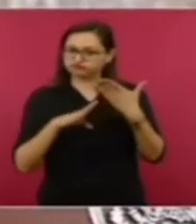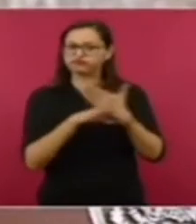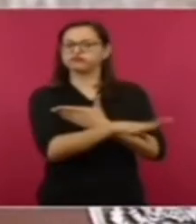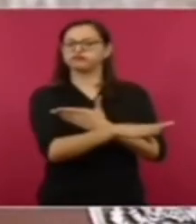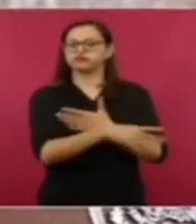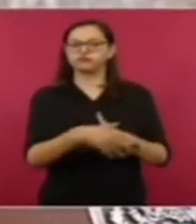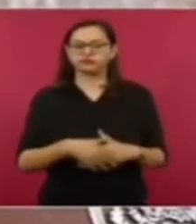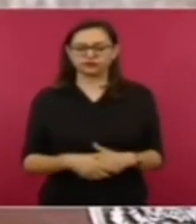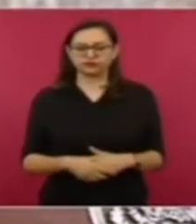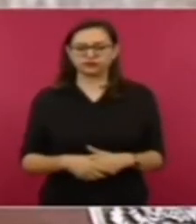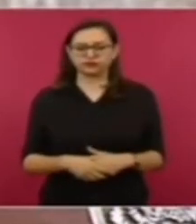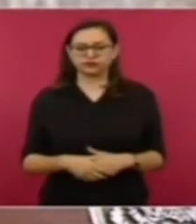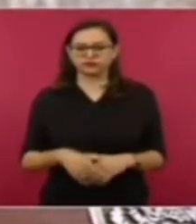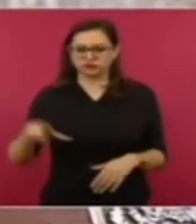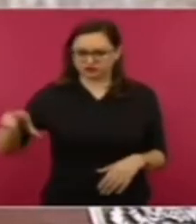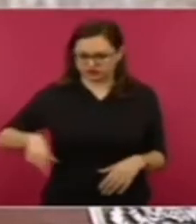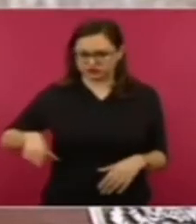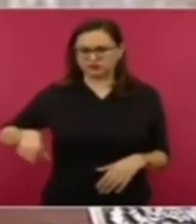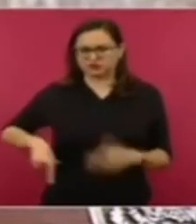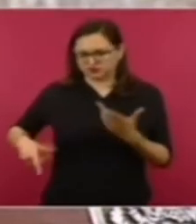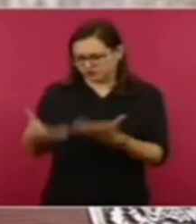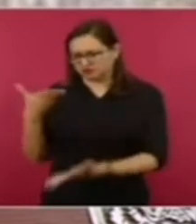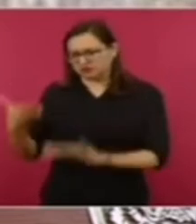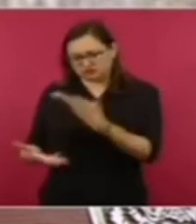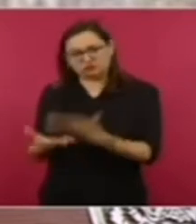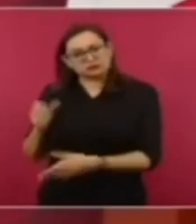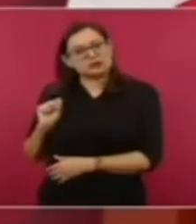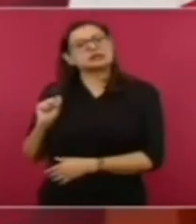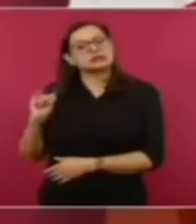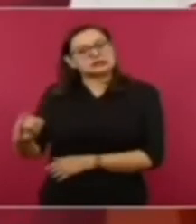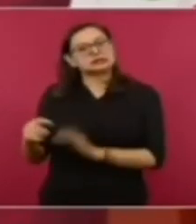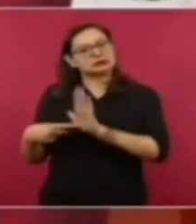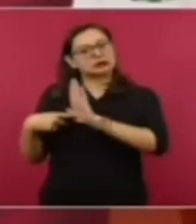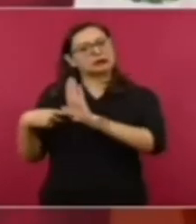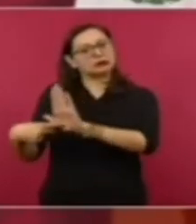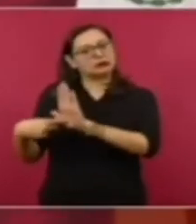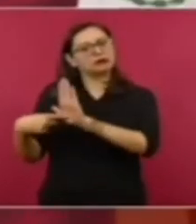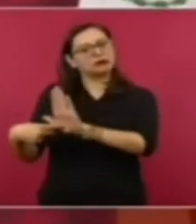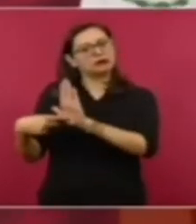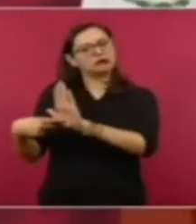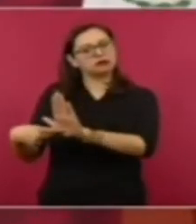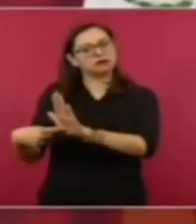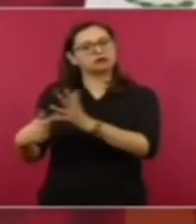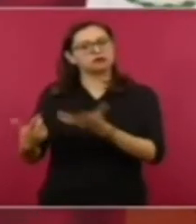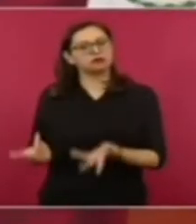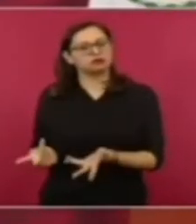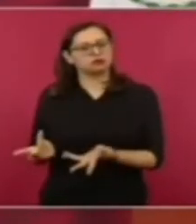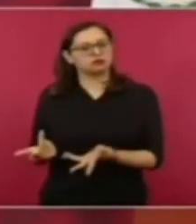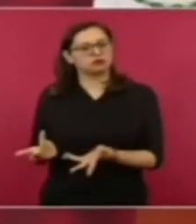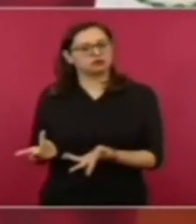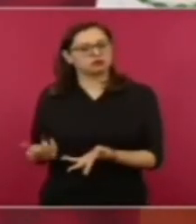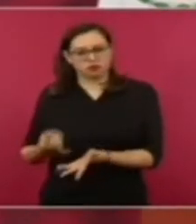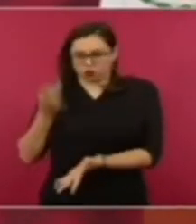¿Y por qué los servidores públicos, sólo ellos,